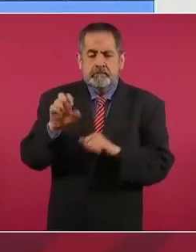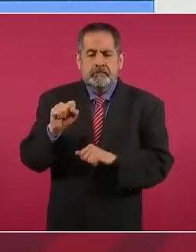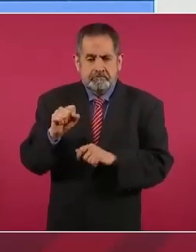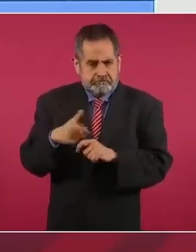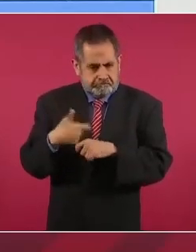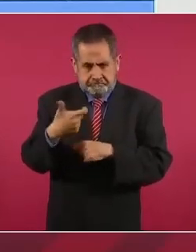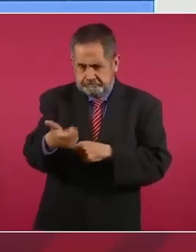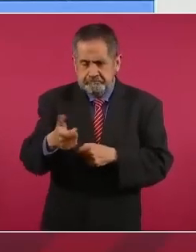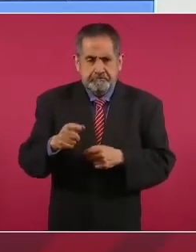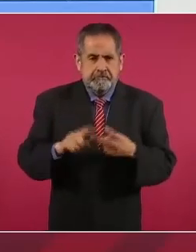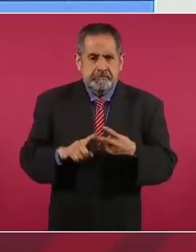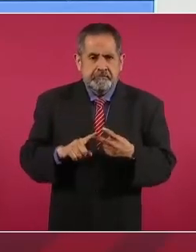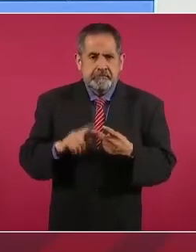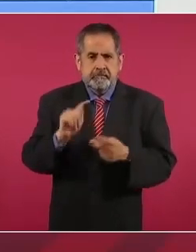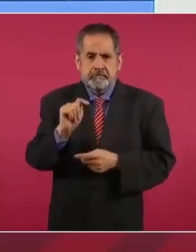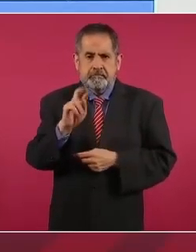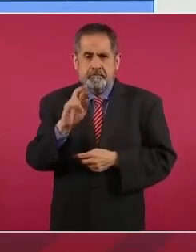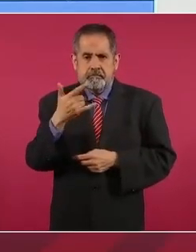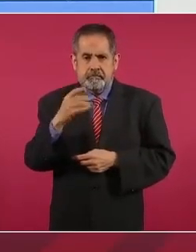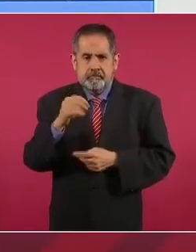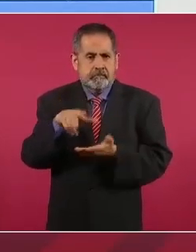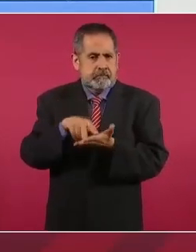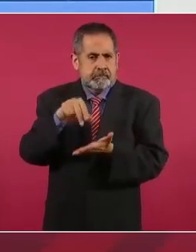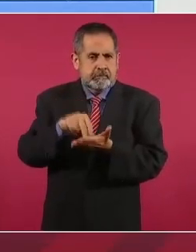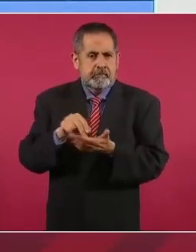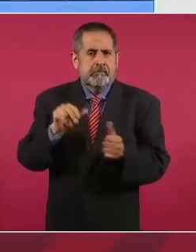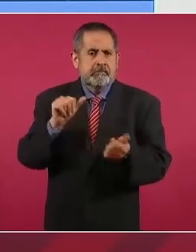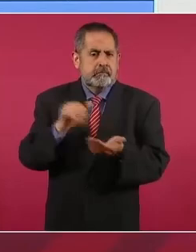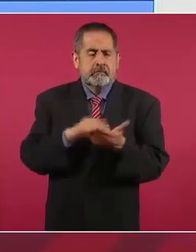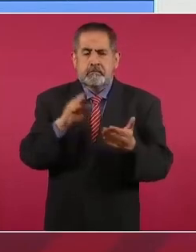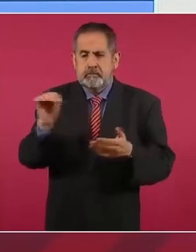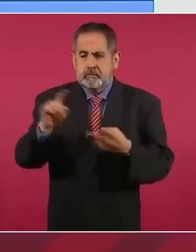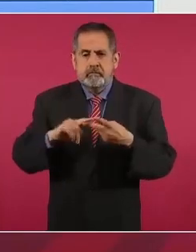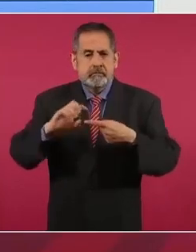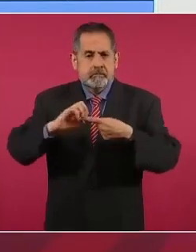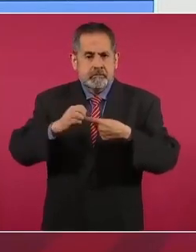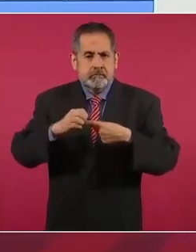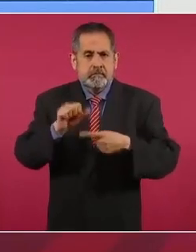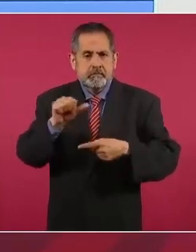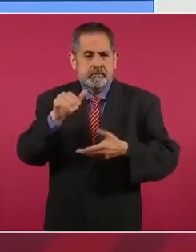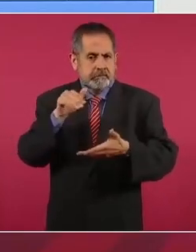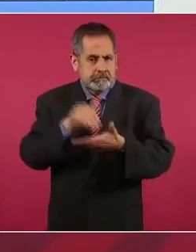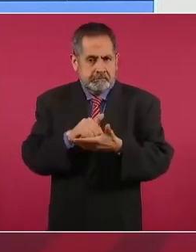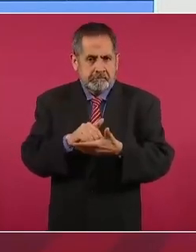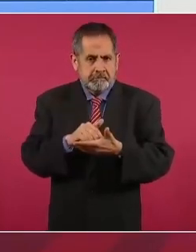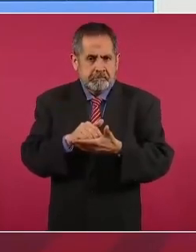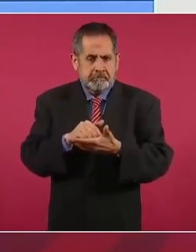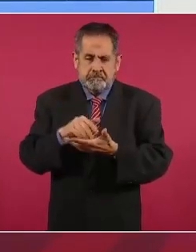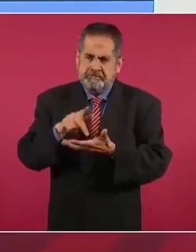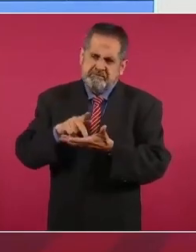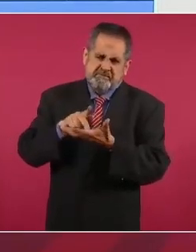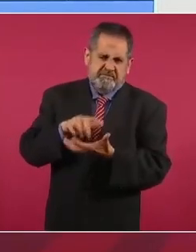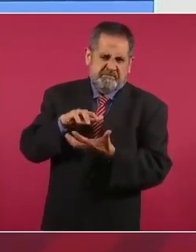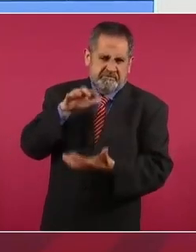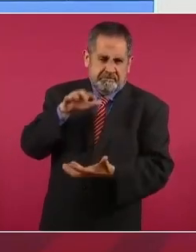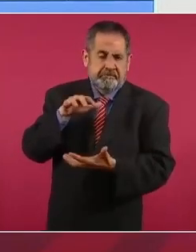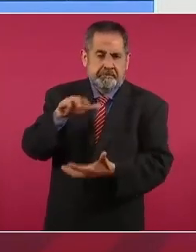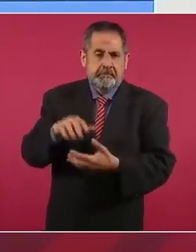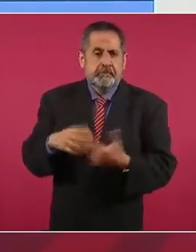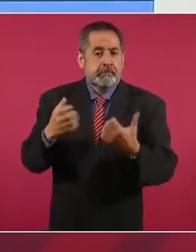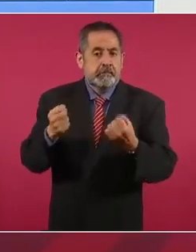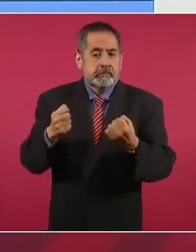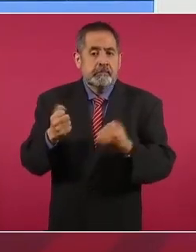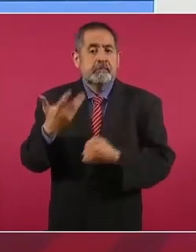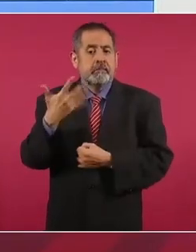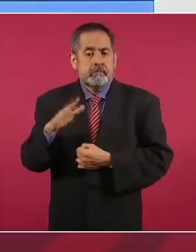trigo harinero 6 mil 900, frijol 16 mil la tonelada y leche 10